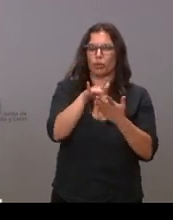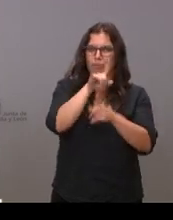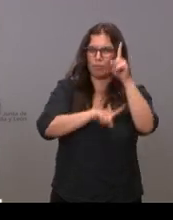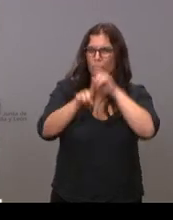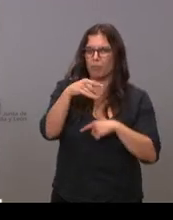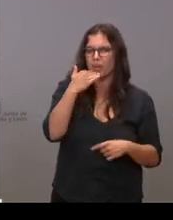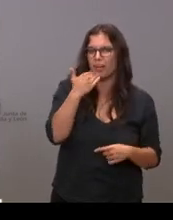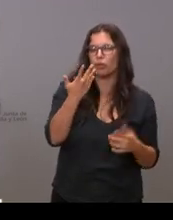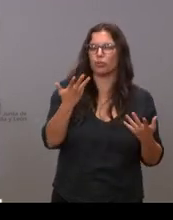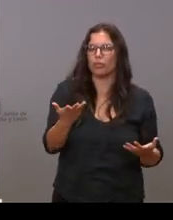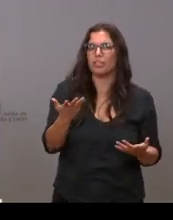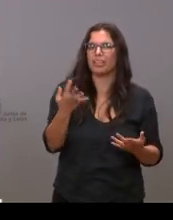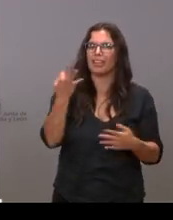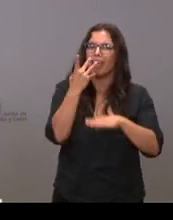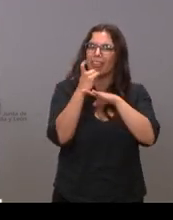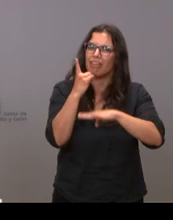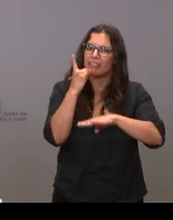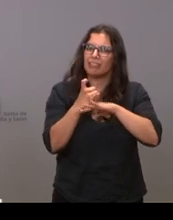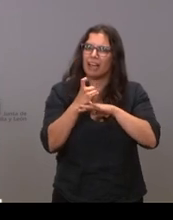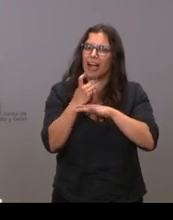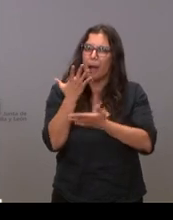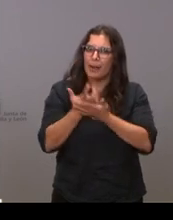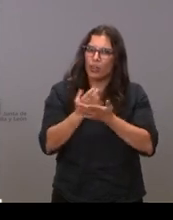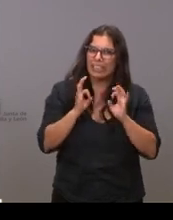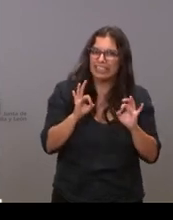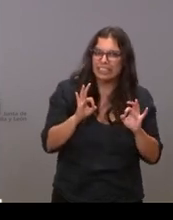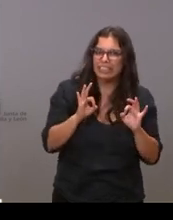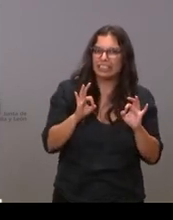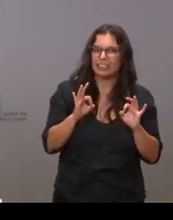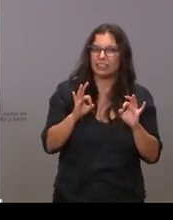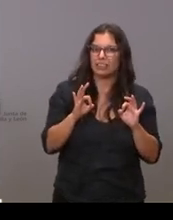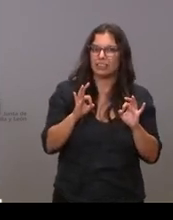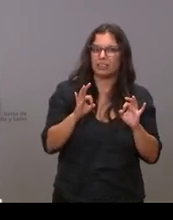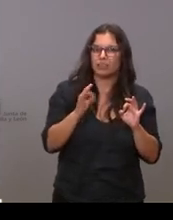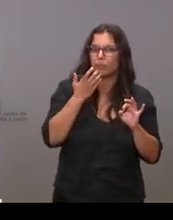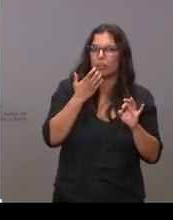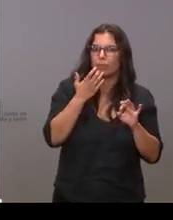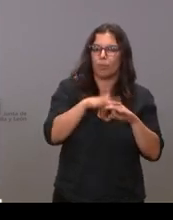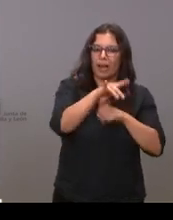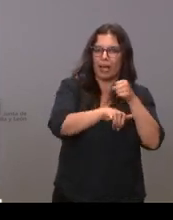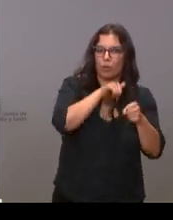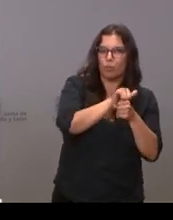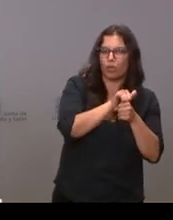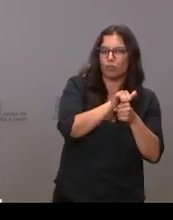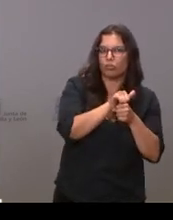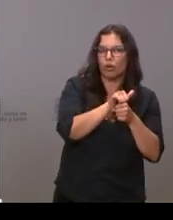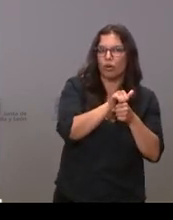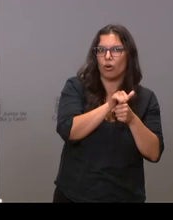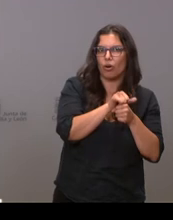si se debe descargar con una aplicación específica en aeropuertos o en los lugares en los que